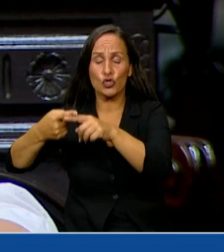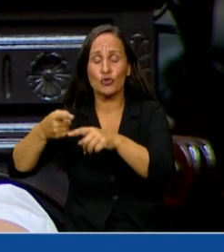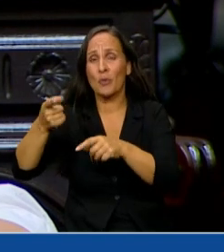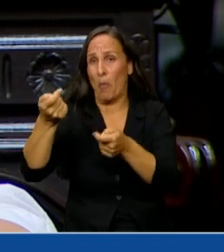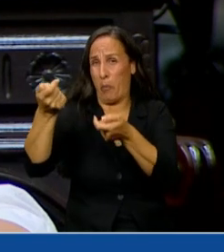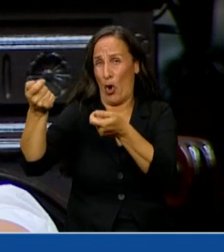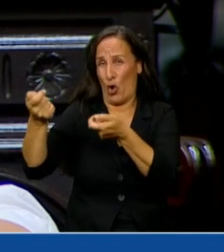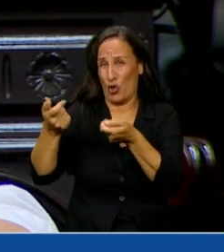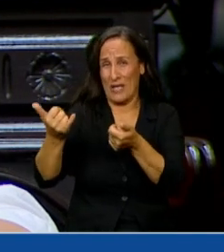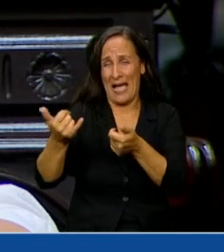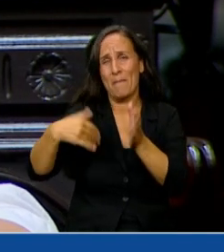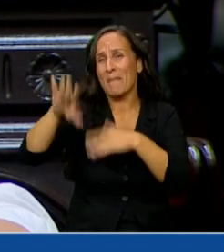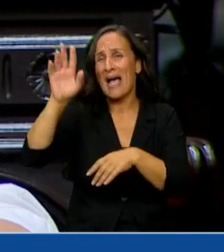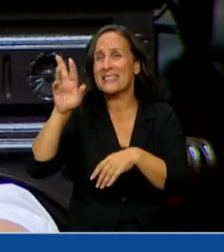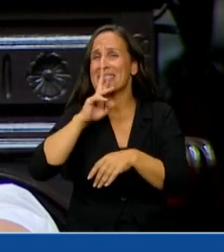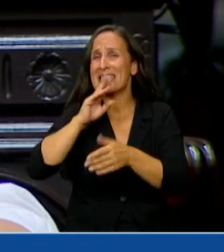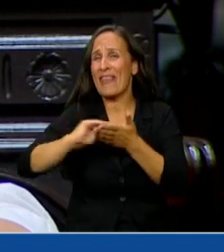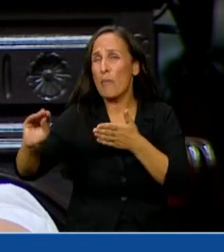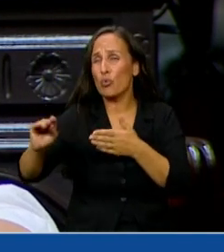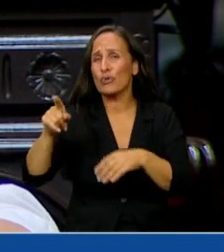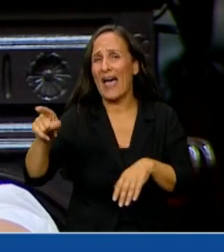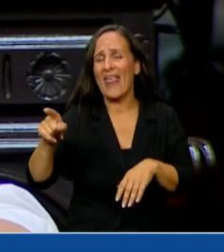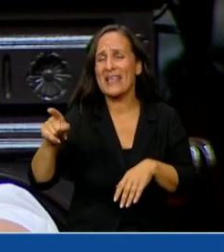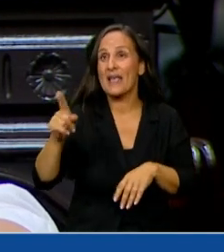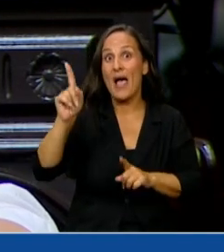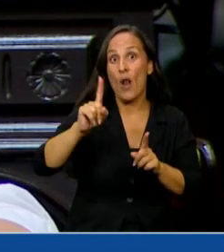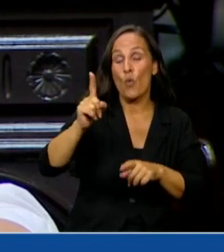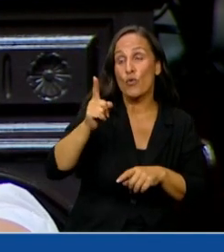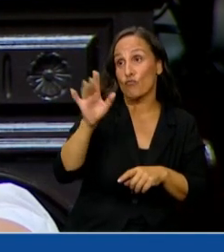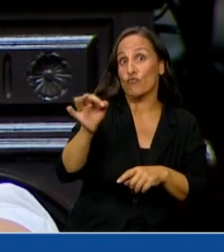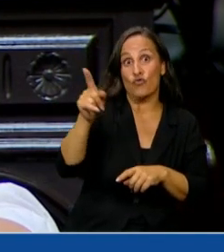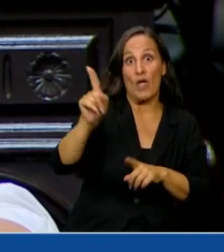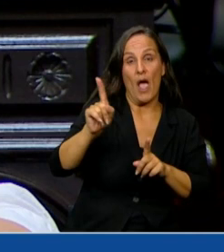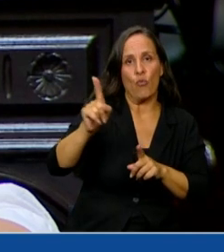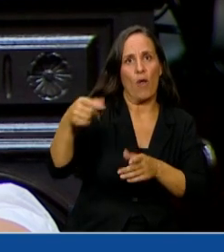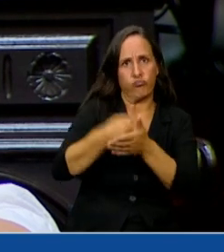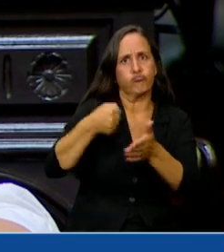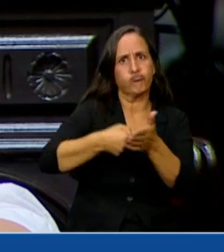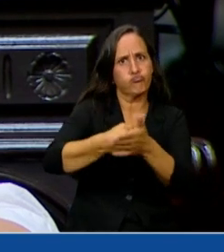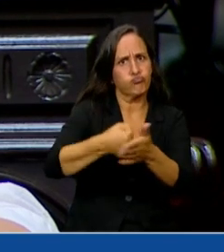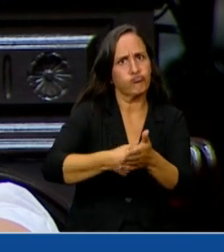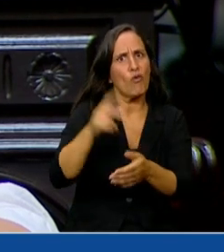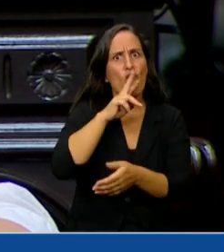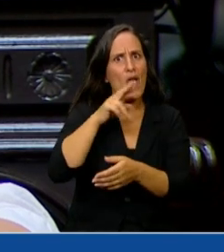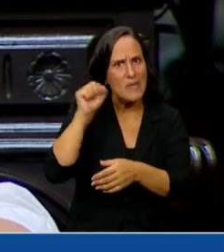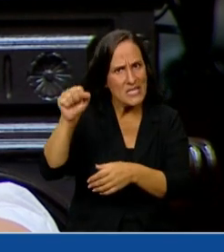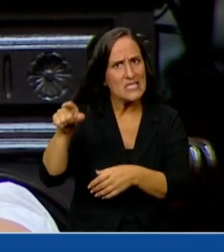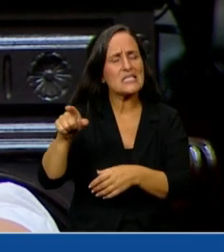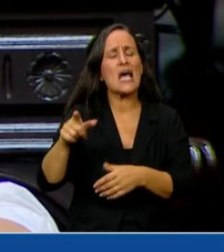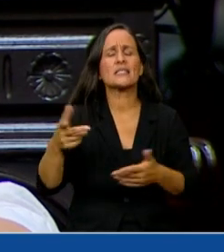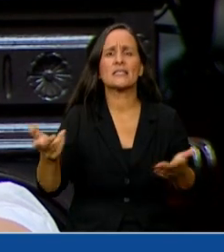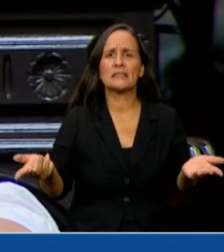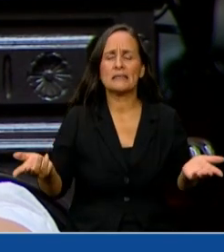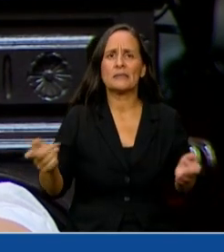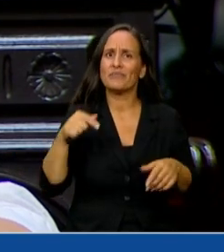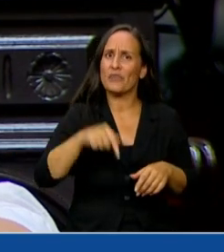opositor, sobre todo a las diputadas, que algunas reconozco su recorrido militante y también feminista. Miren,